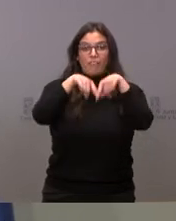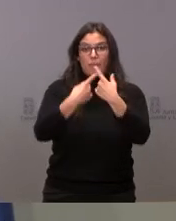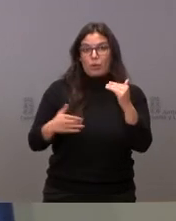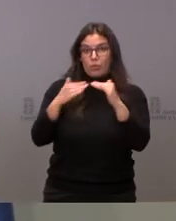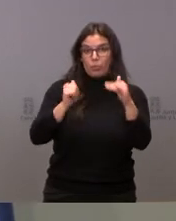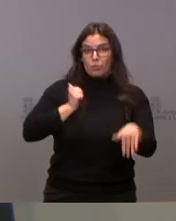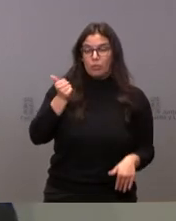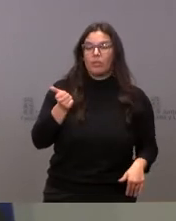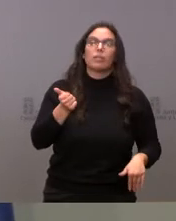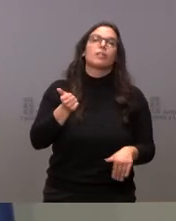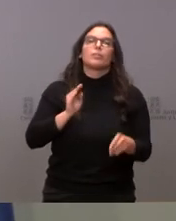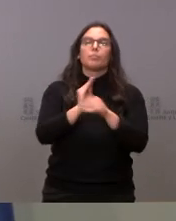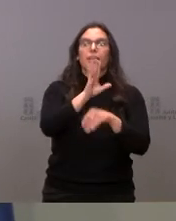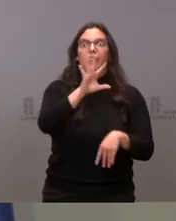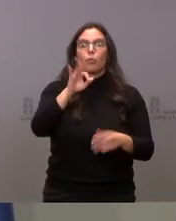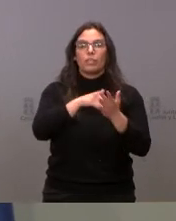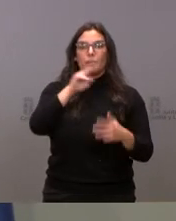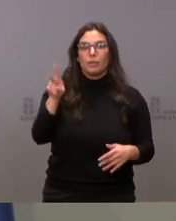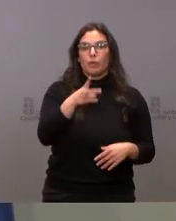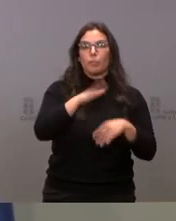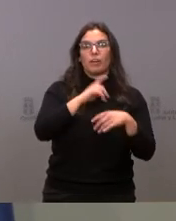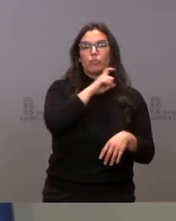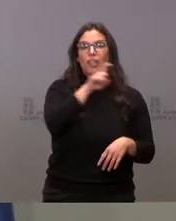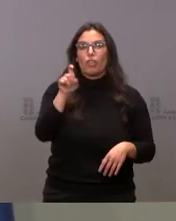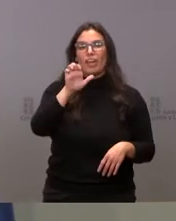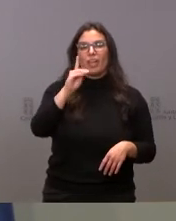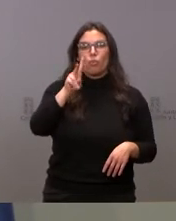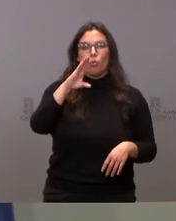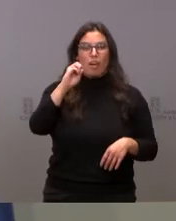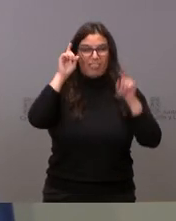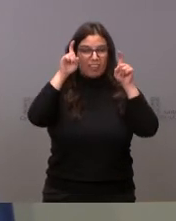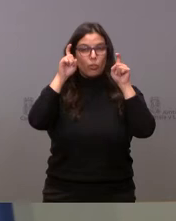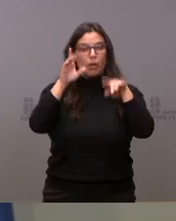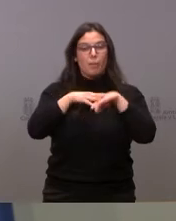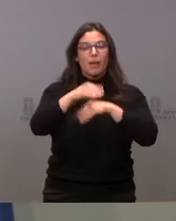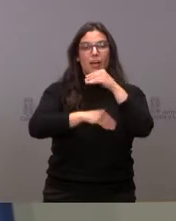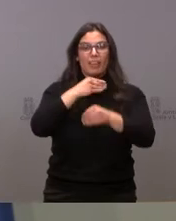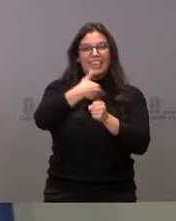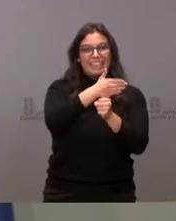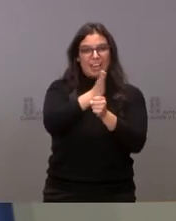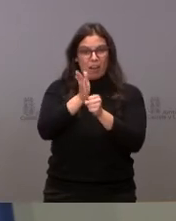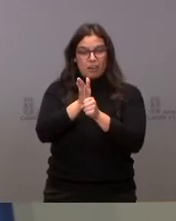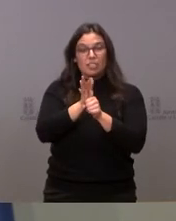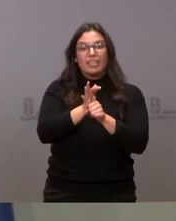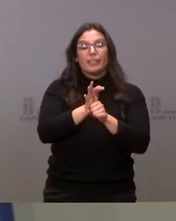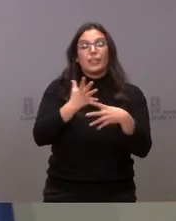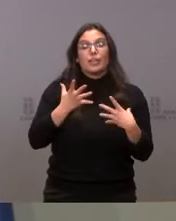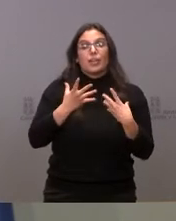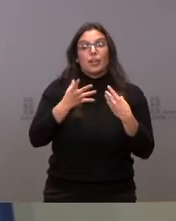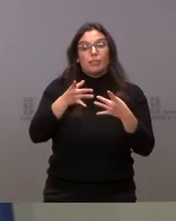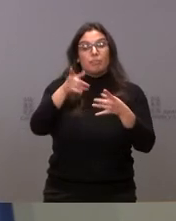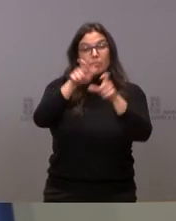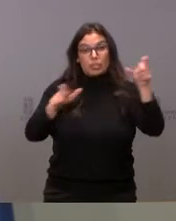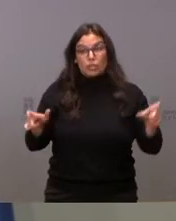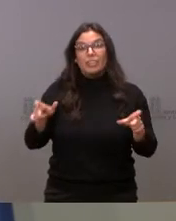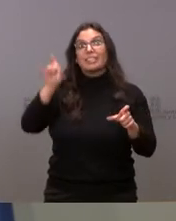Oportunidades destina 50.000 euros a la Fundación EDUCA para realizar itinerarios de inserción laboral con perceptores de